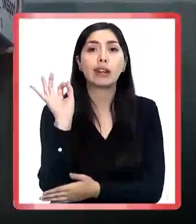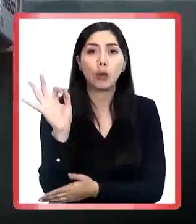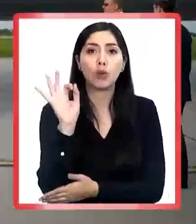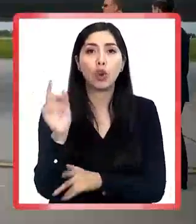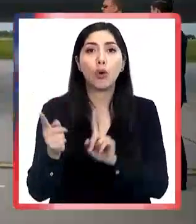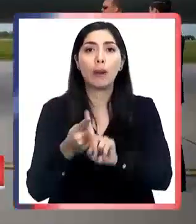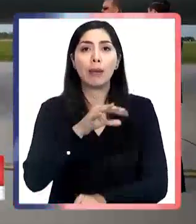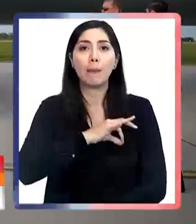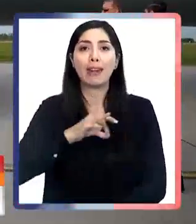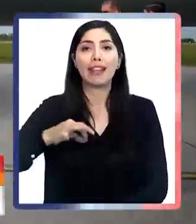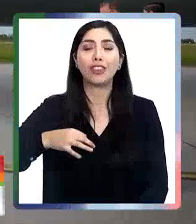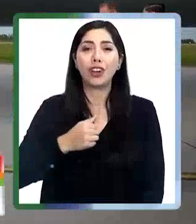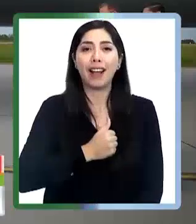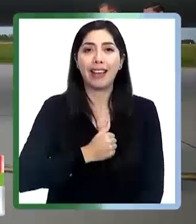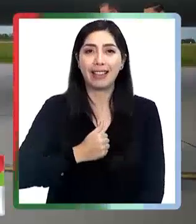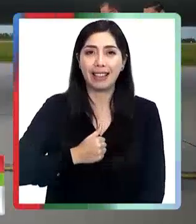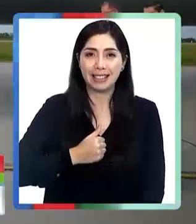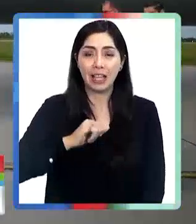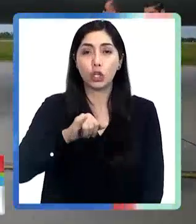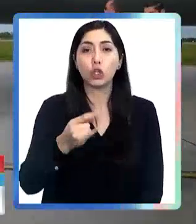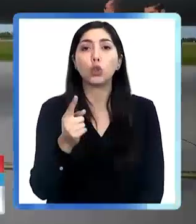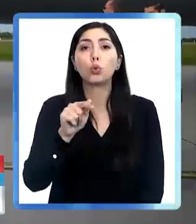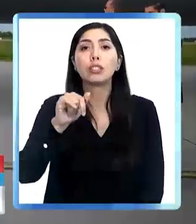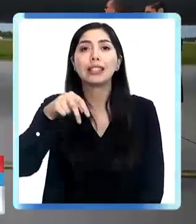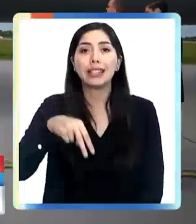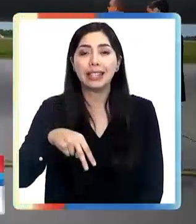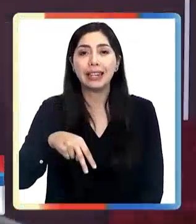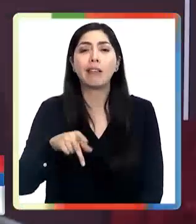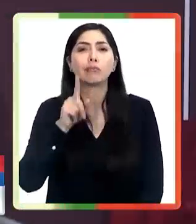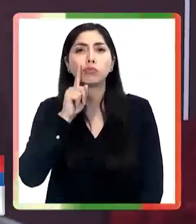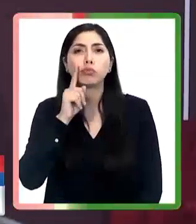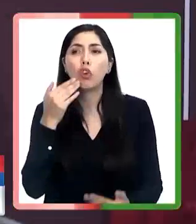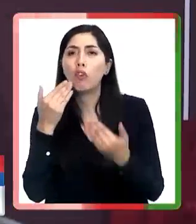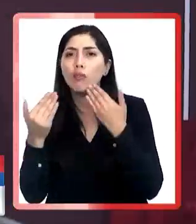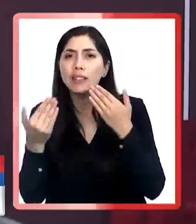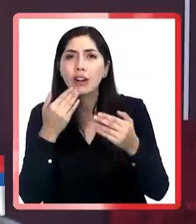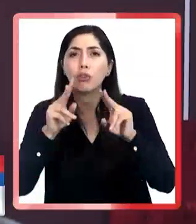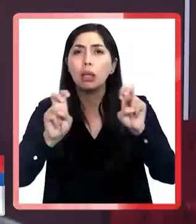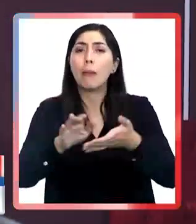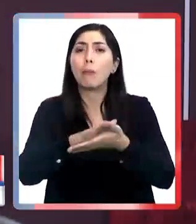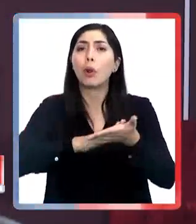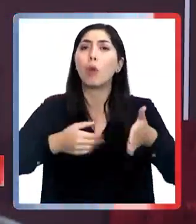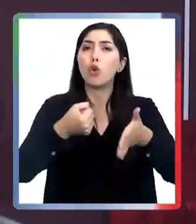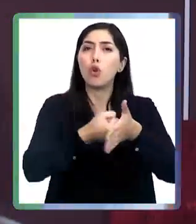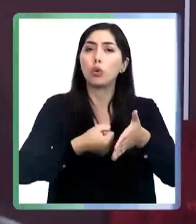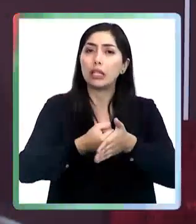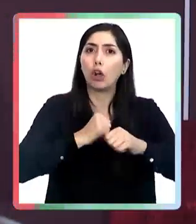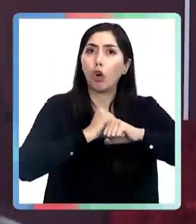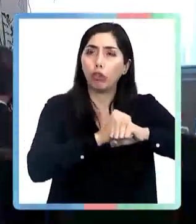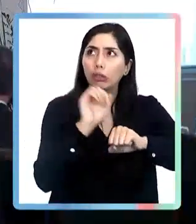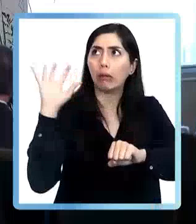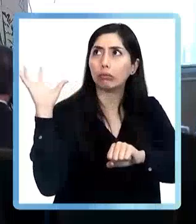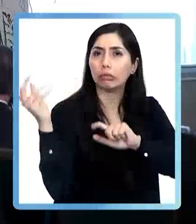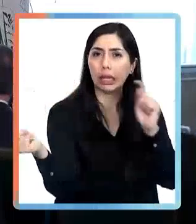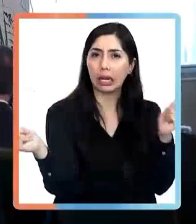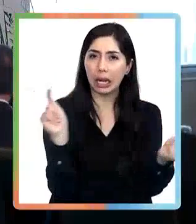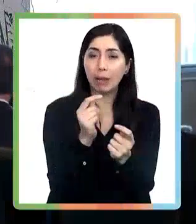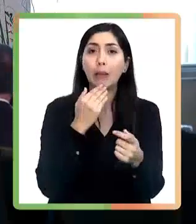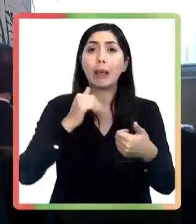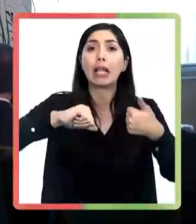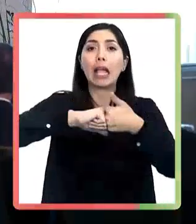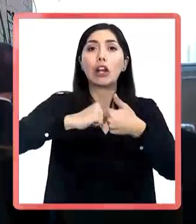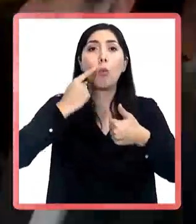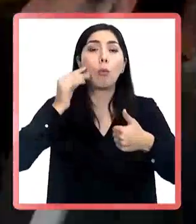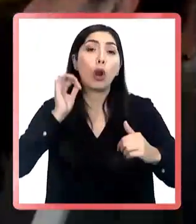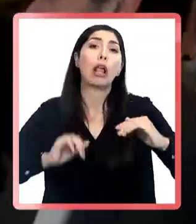con el primer ministro canadiense Justin Trudeau donde abordaron temáticas como la lucha contra la crisis climática, la igualdad